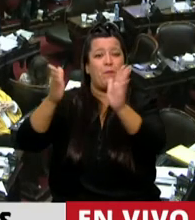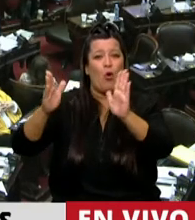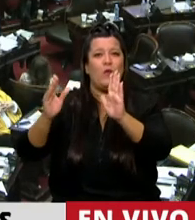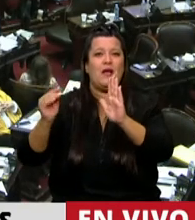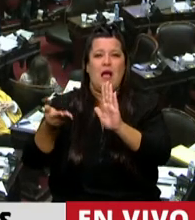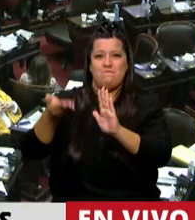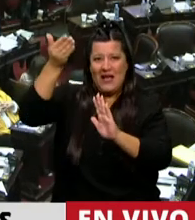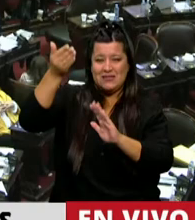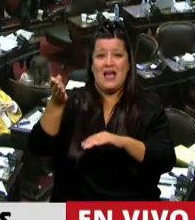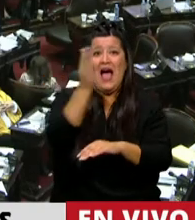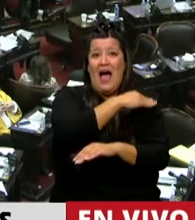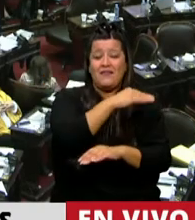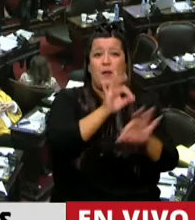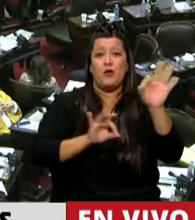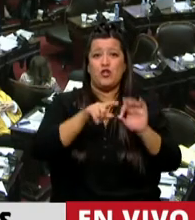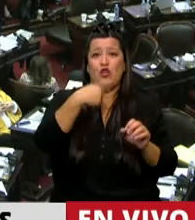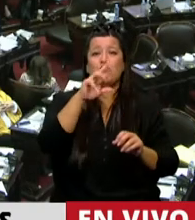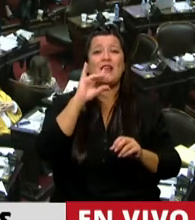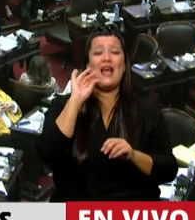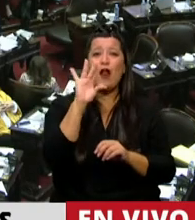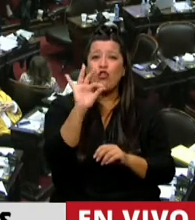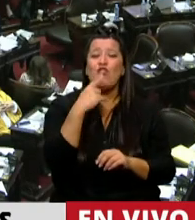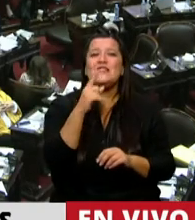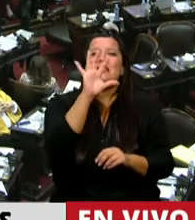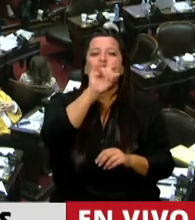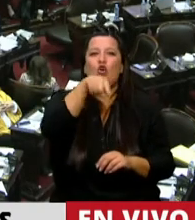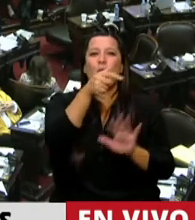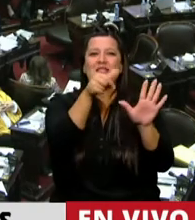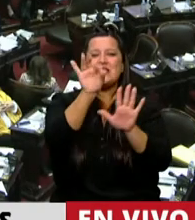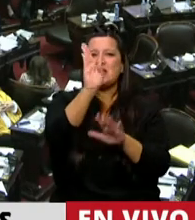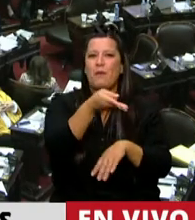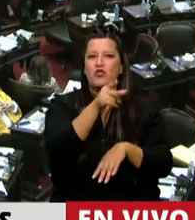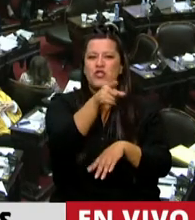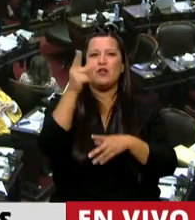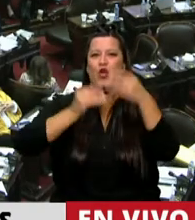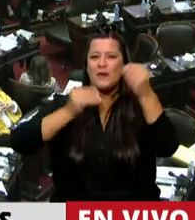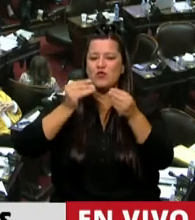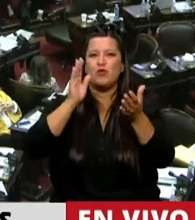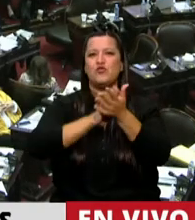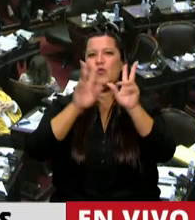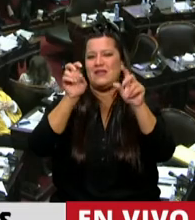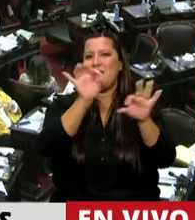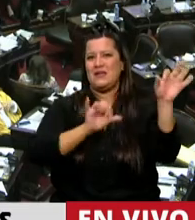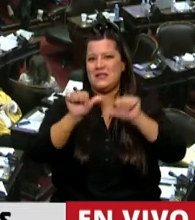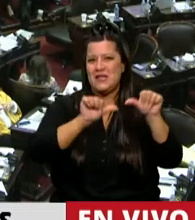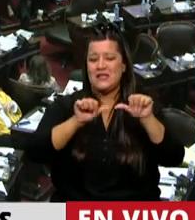diputado Ricardo planteaba comenzar con el 0,60% del presupuesto de ciencia y técnica